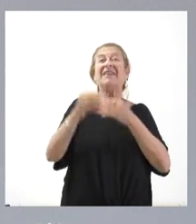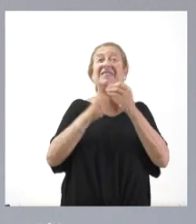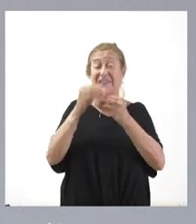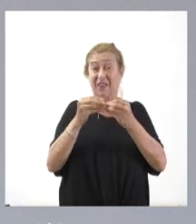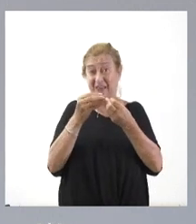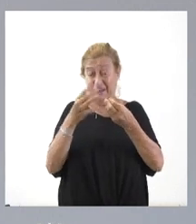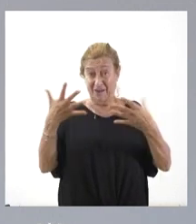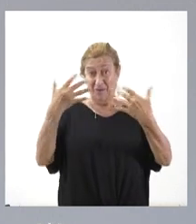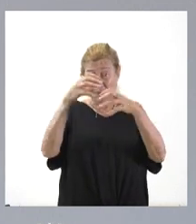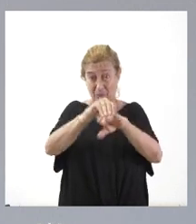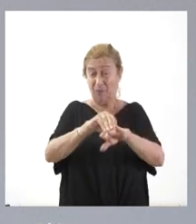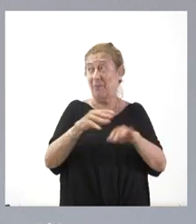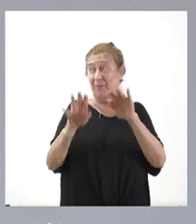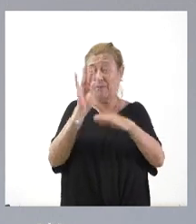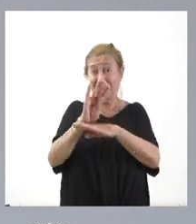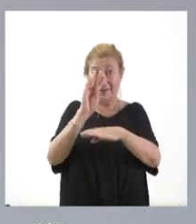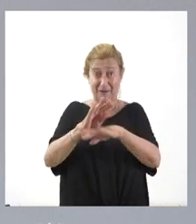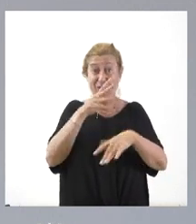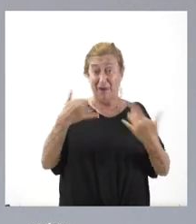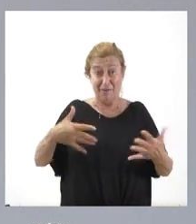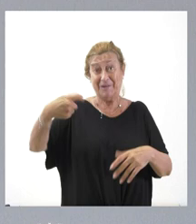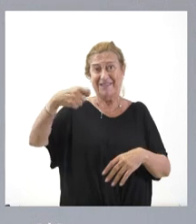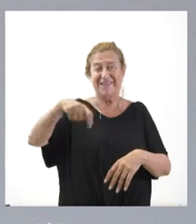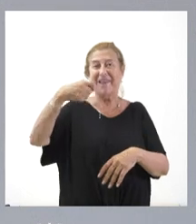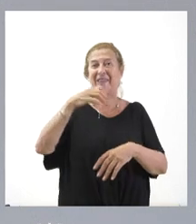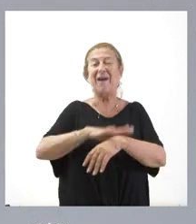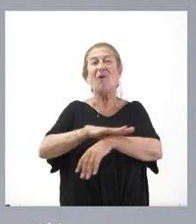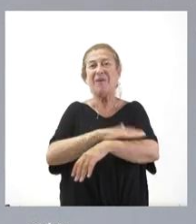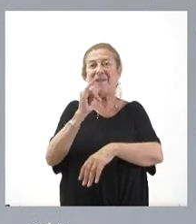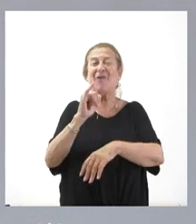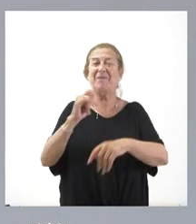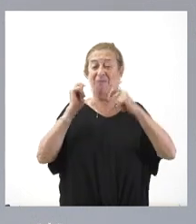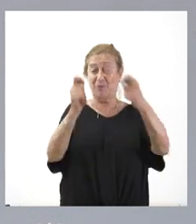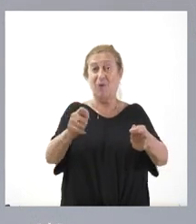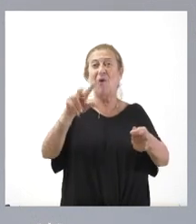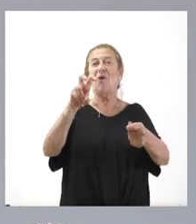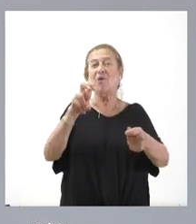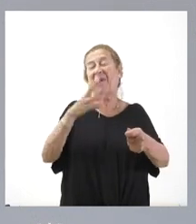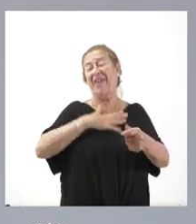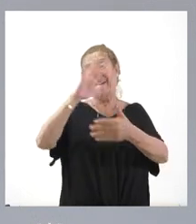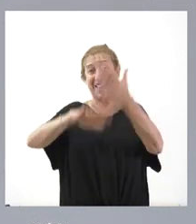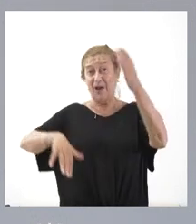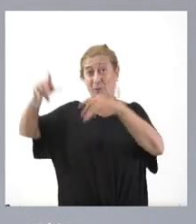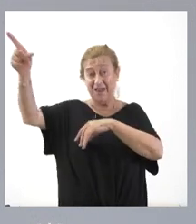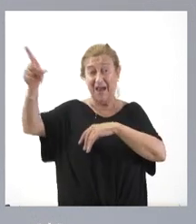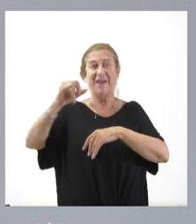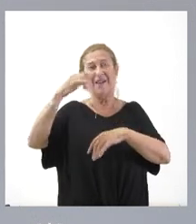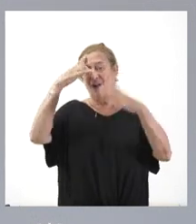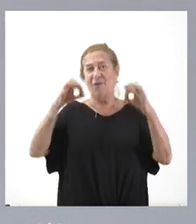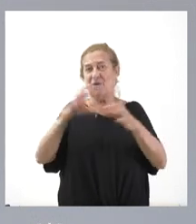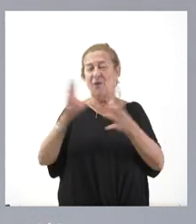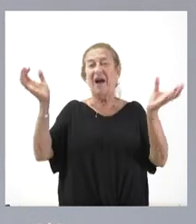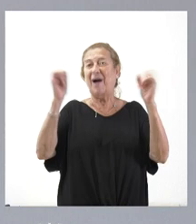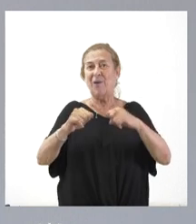contexto del mantenimiento del actual presidente del Gobierno y la investidura en la Generalitat de Cataluña y que, lógicamente, estos acuerdos sobre